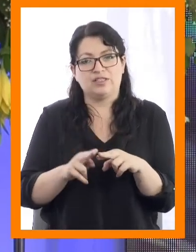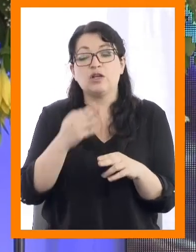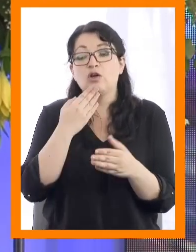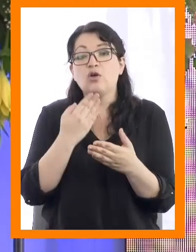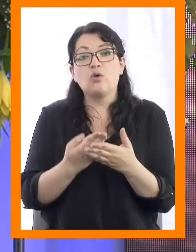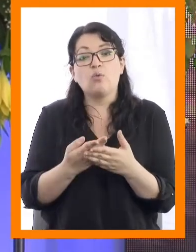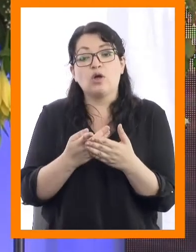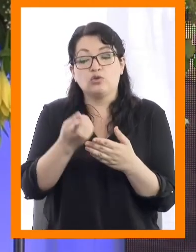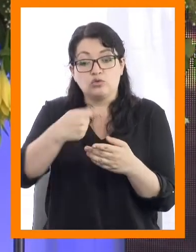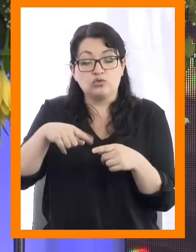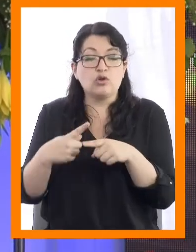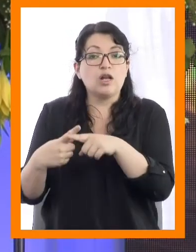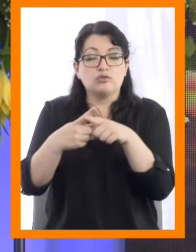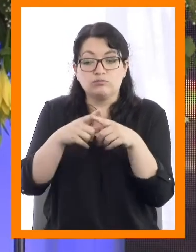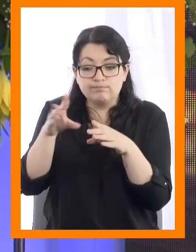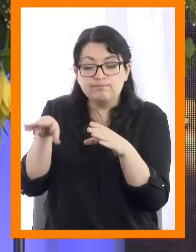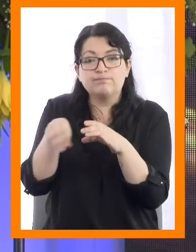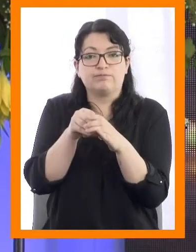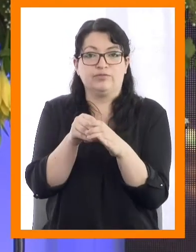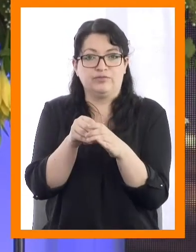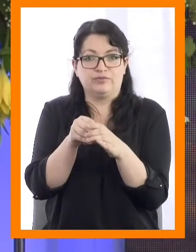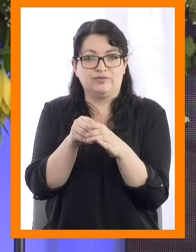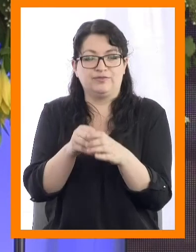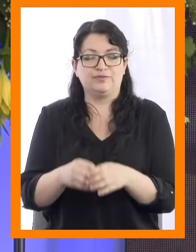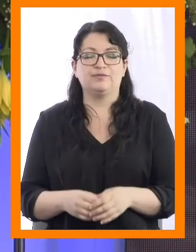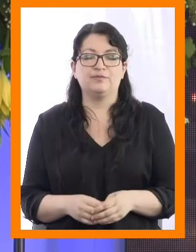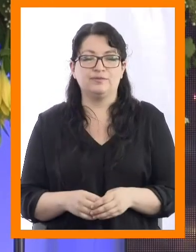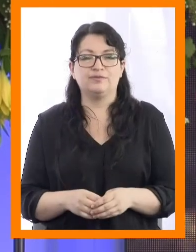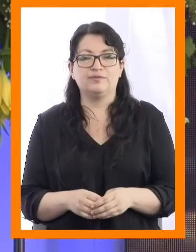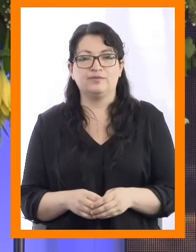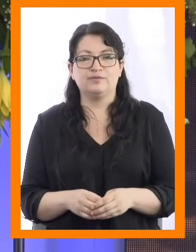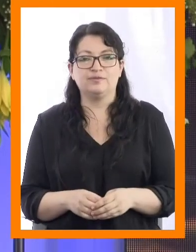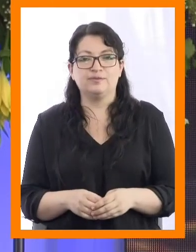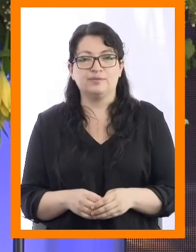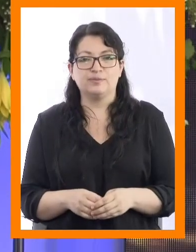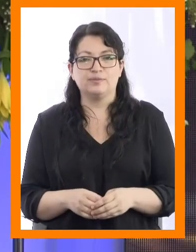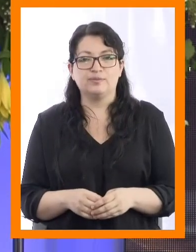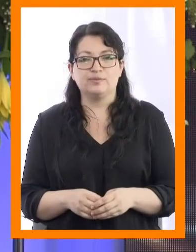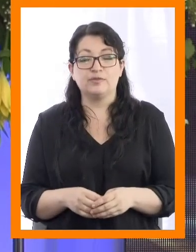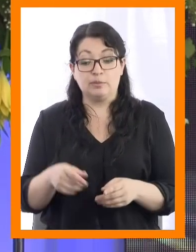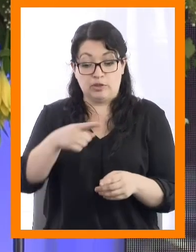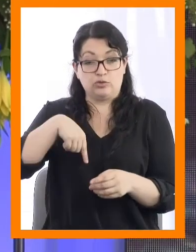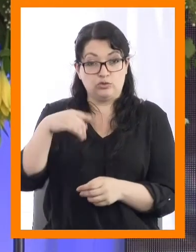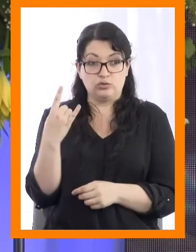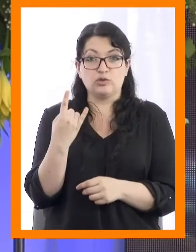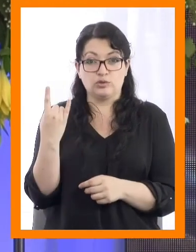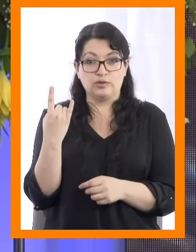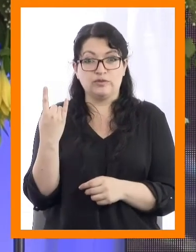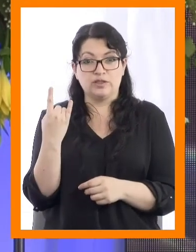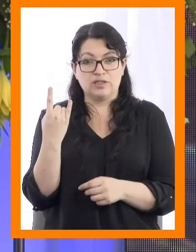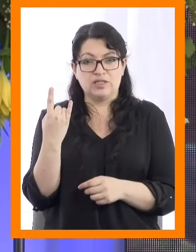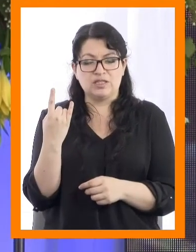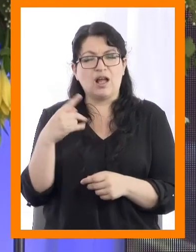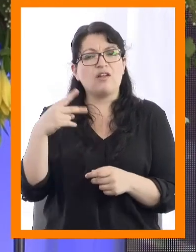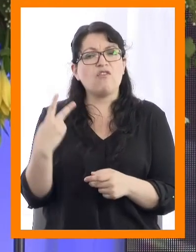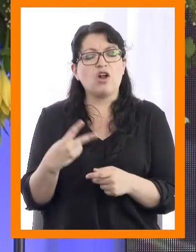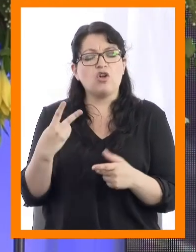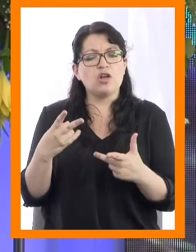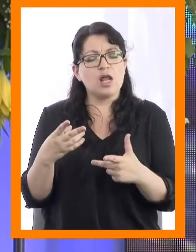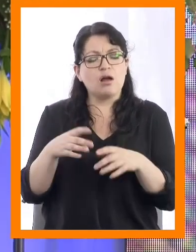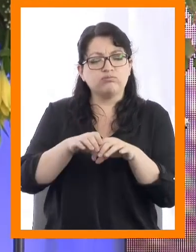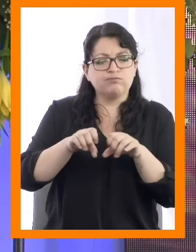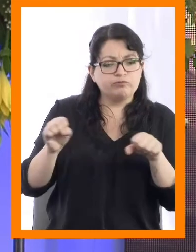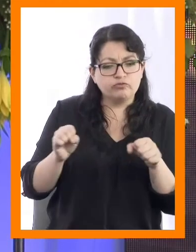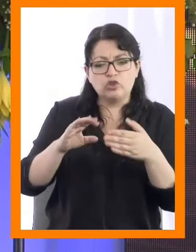formar parte de la sociedad que lo cobija y a la cual pertenece. Para la universidad, el valor del compromiso comunitario se